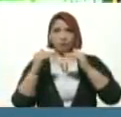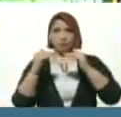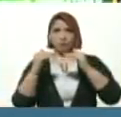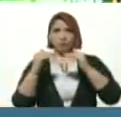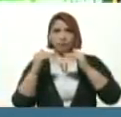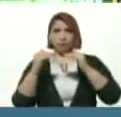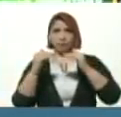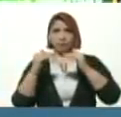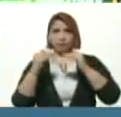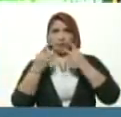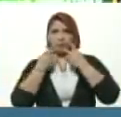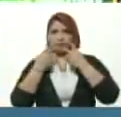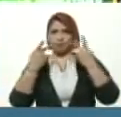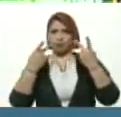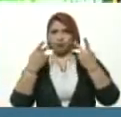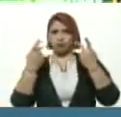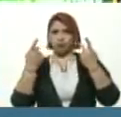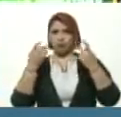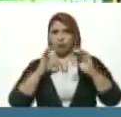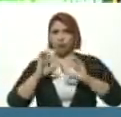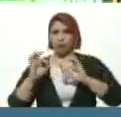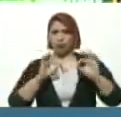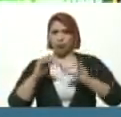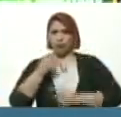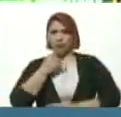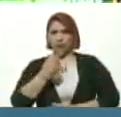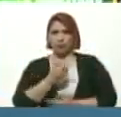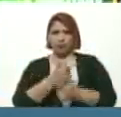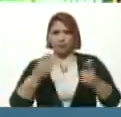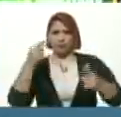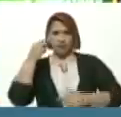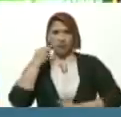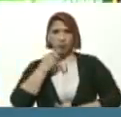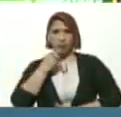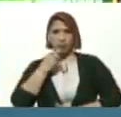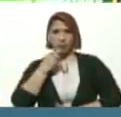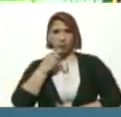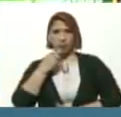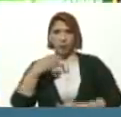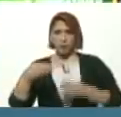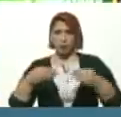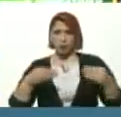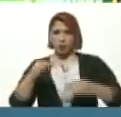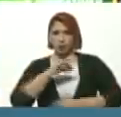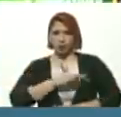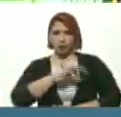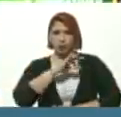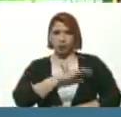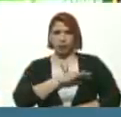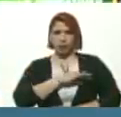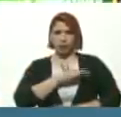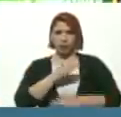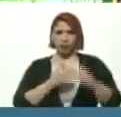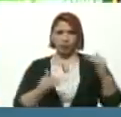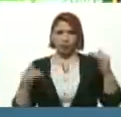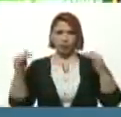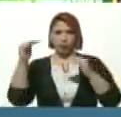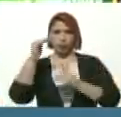Proclamada Y practicada Como diría El libertador Del modelo Socialista Superior